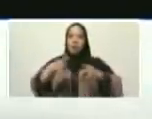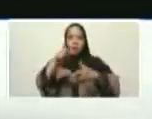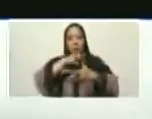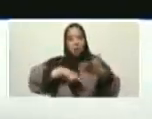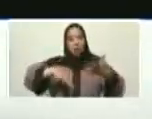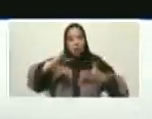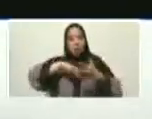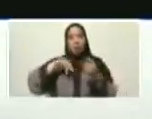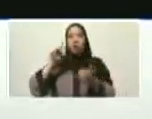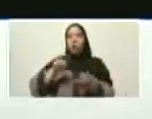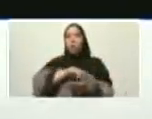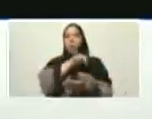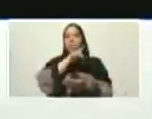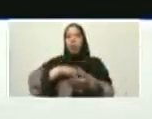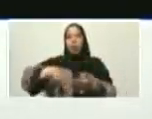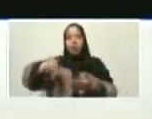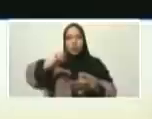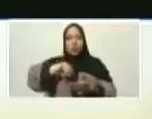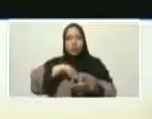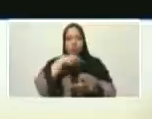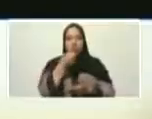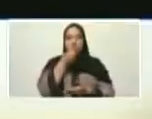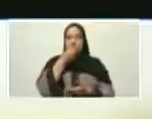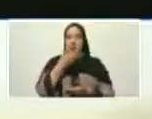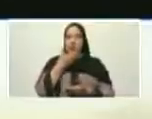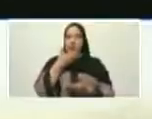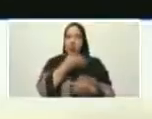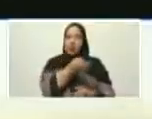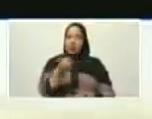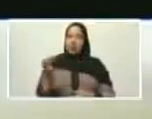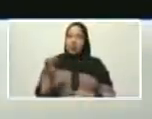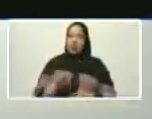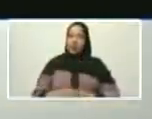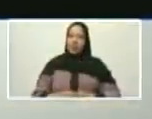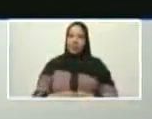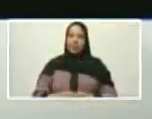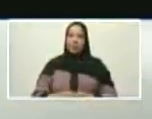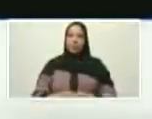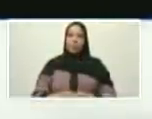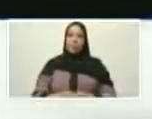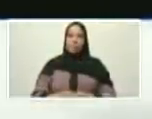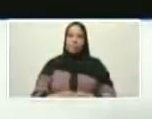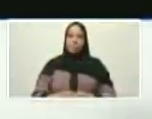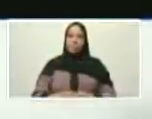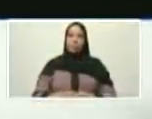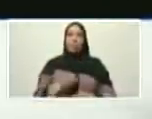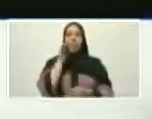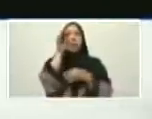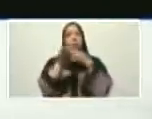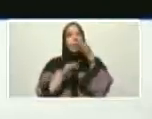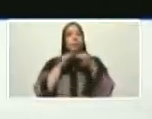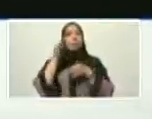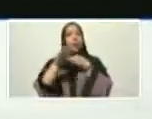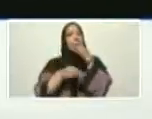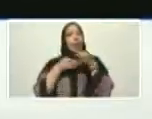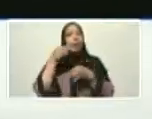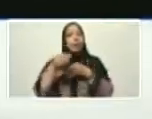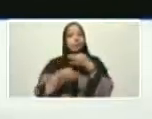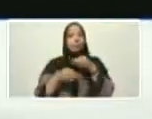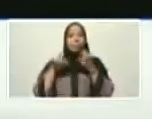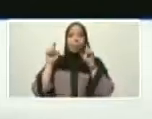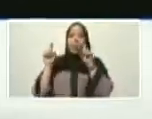poesía cumple el papel maravilloso que tiene que cumplir de explicar educar